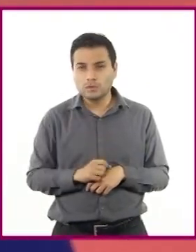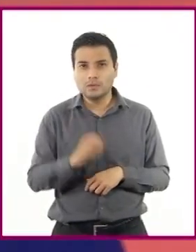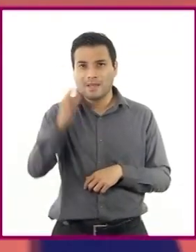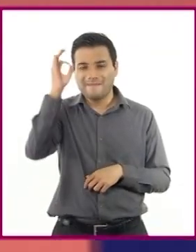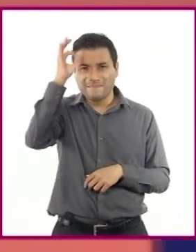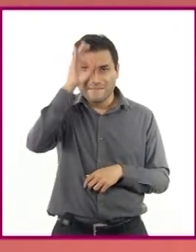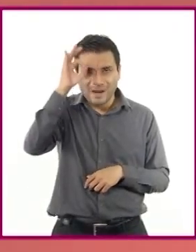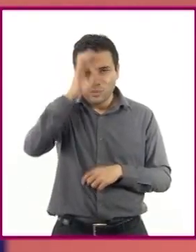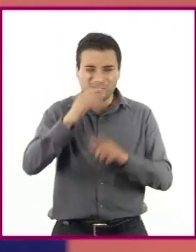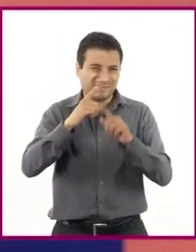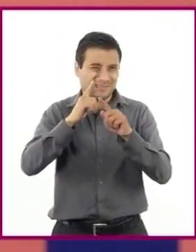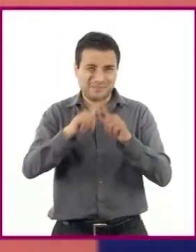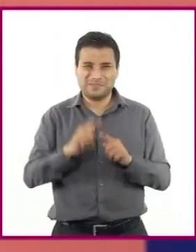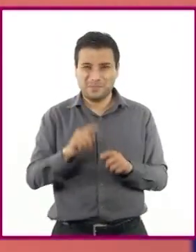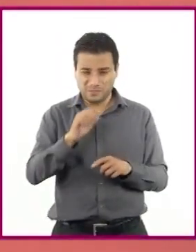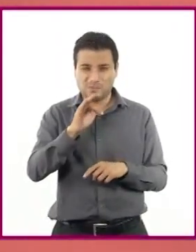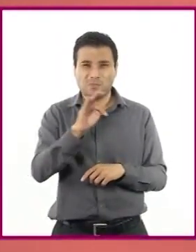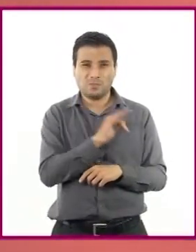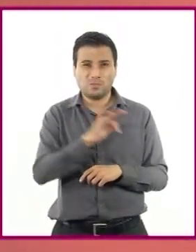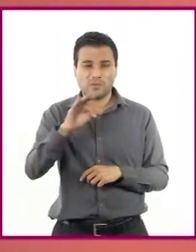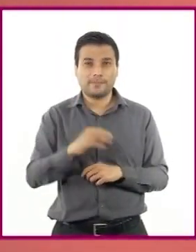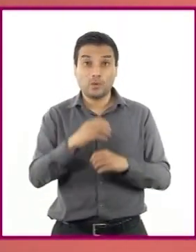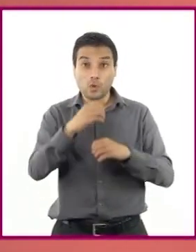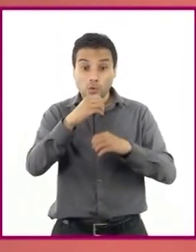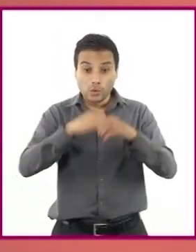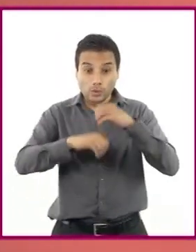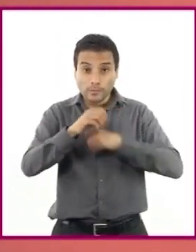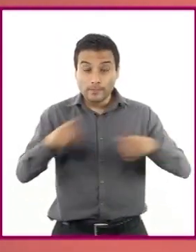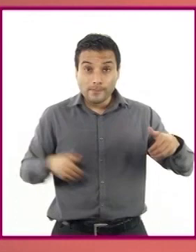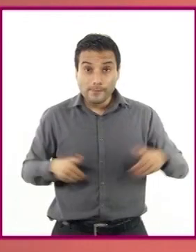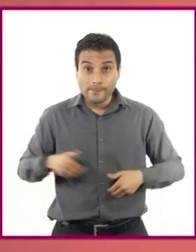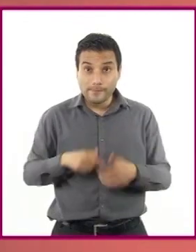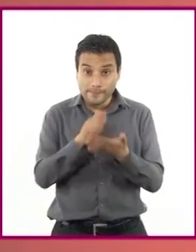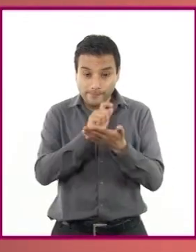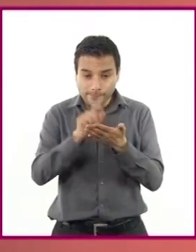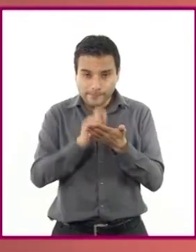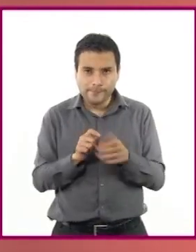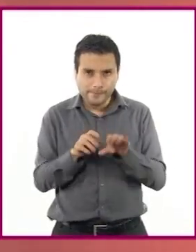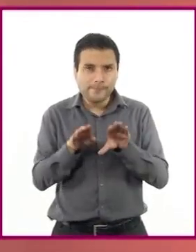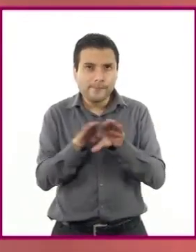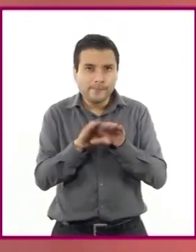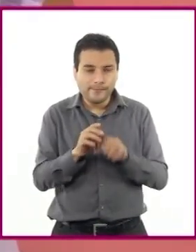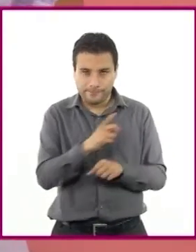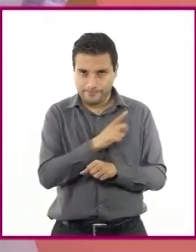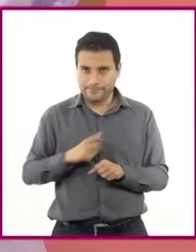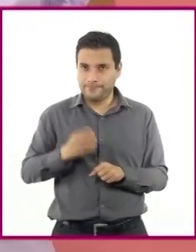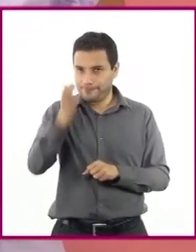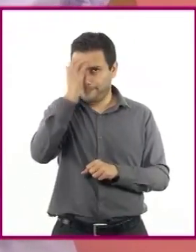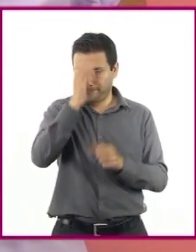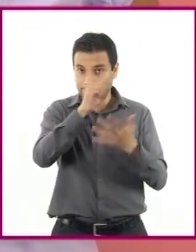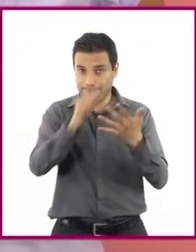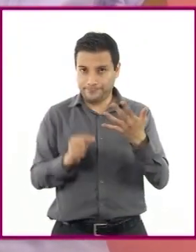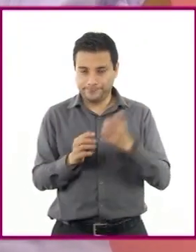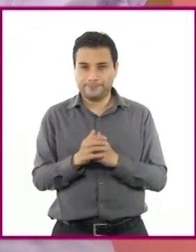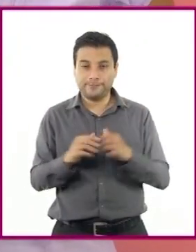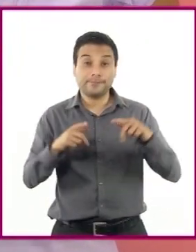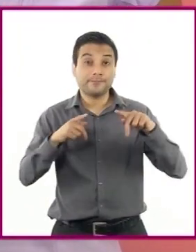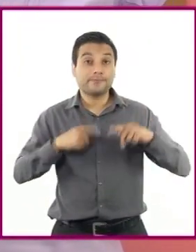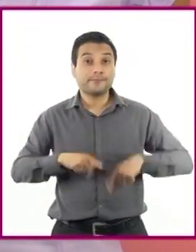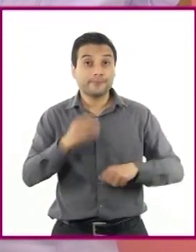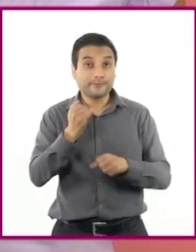para elaborar un guión de teatro necesitamos considerar los elementos siguientes. Personajes,